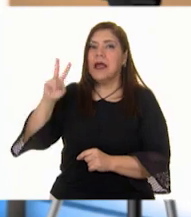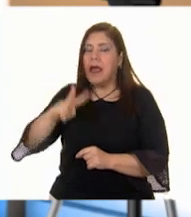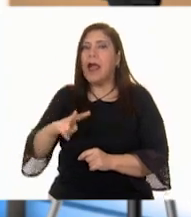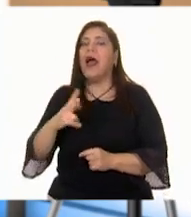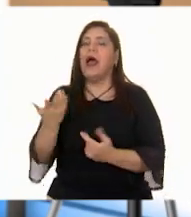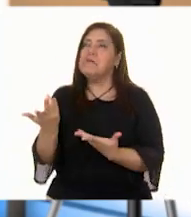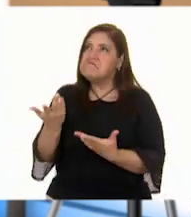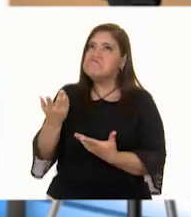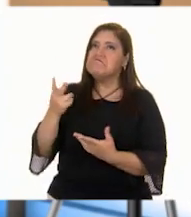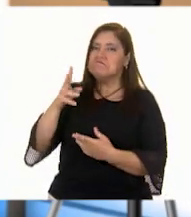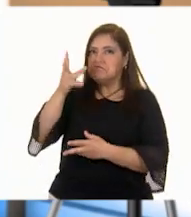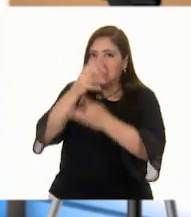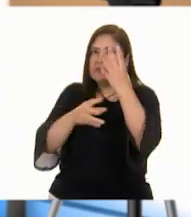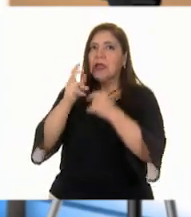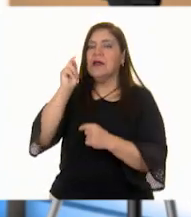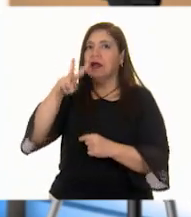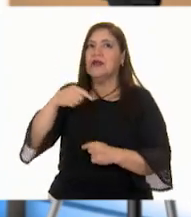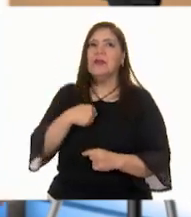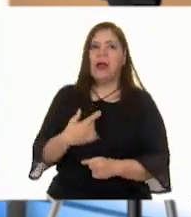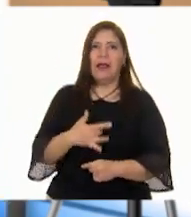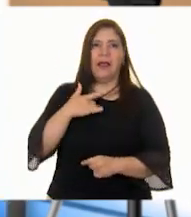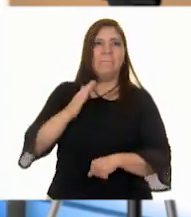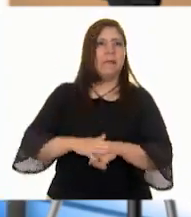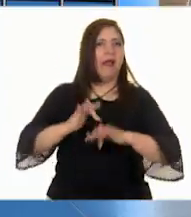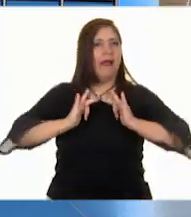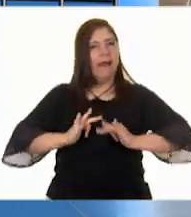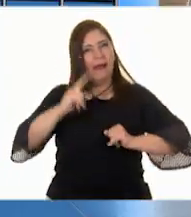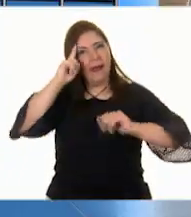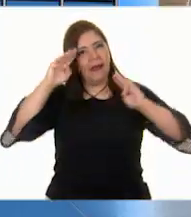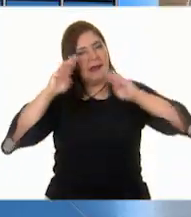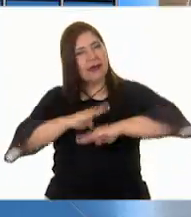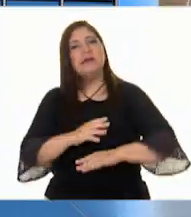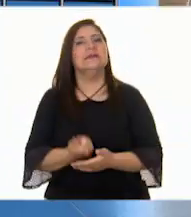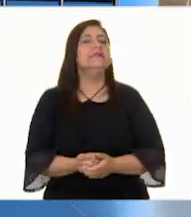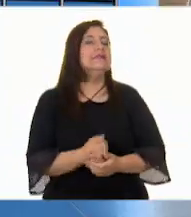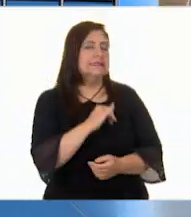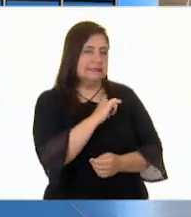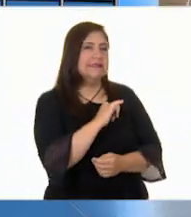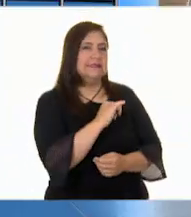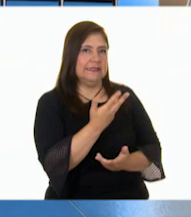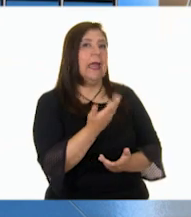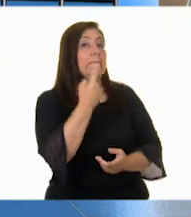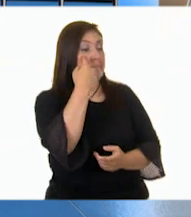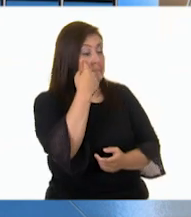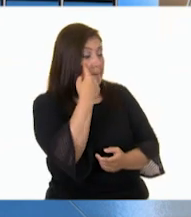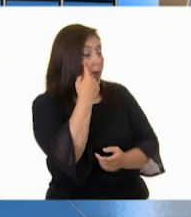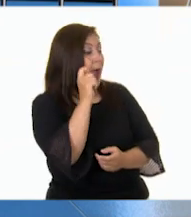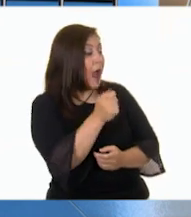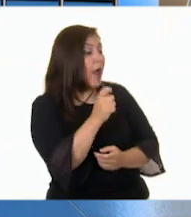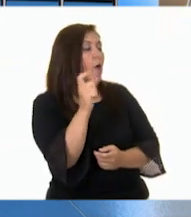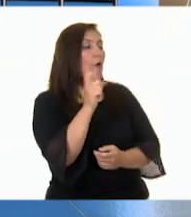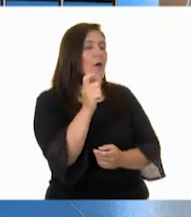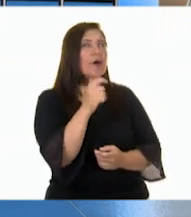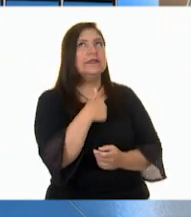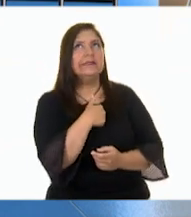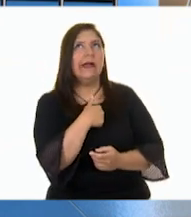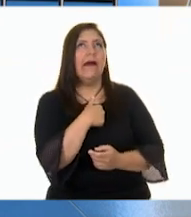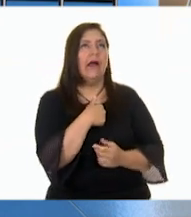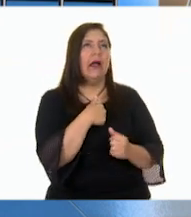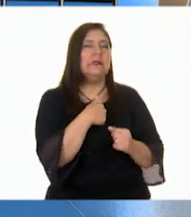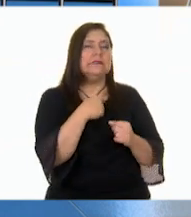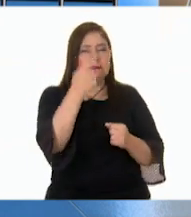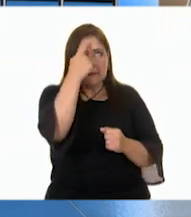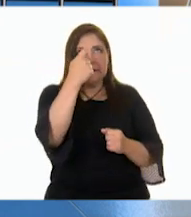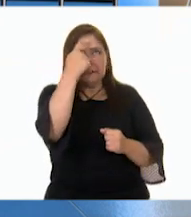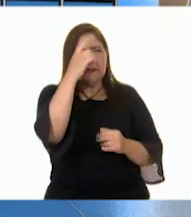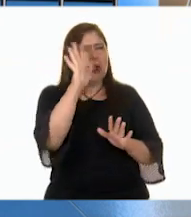además, me siento un poco más tranquilo, sí. Sí. ¿Te diste cuenta que cuando distraemos nuestra atención